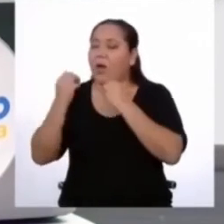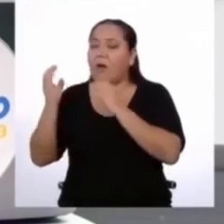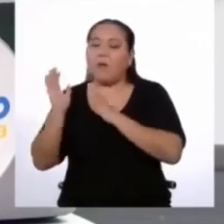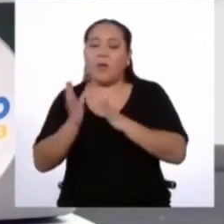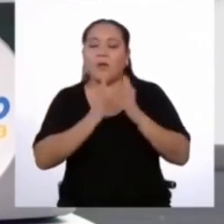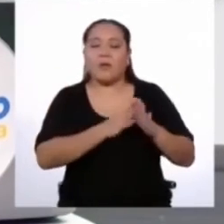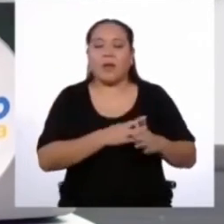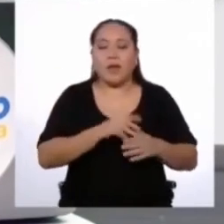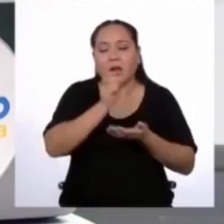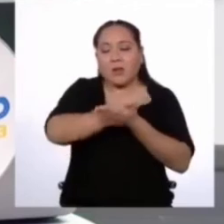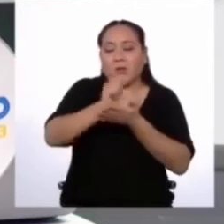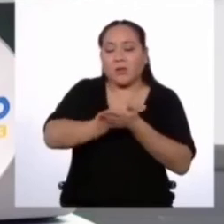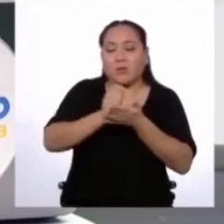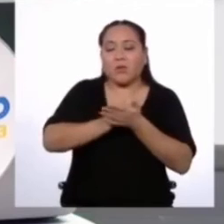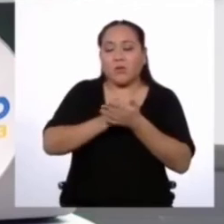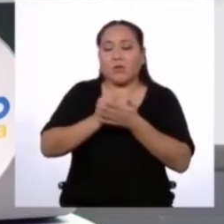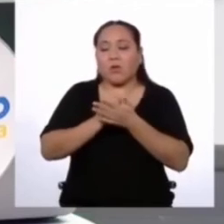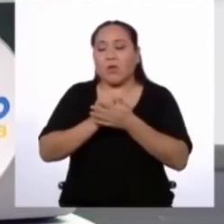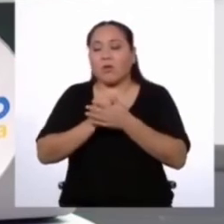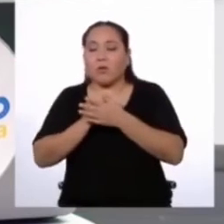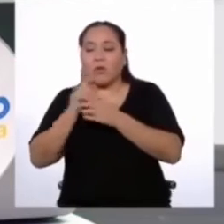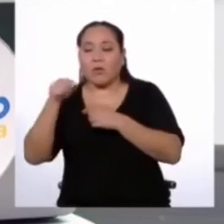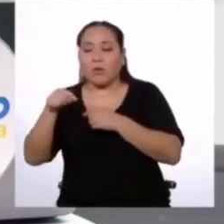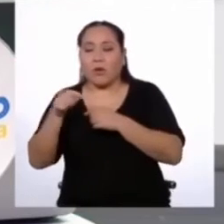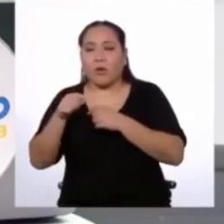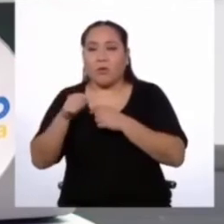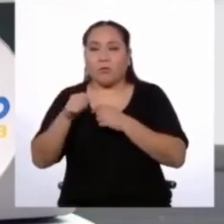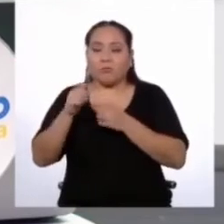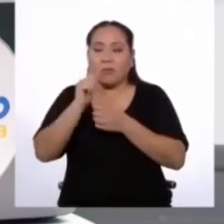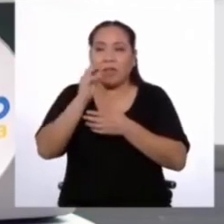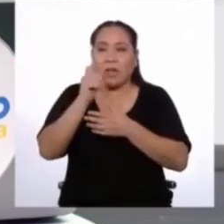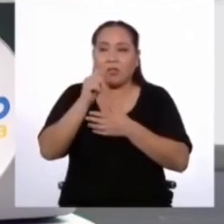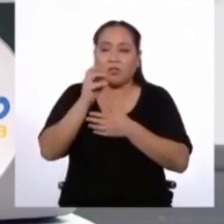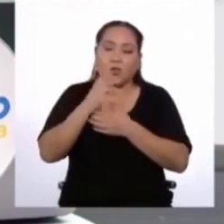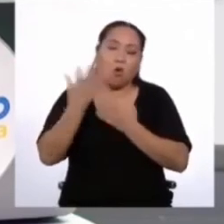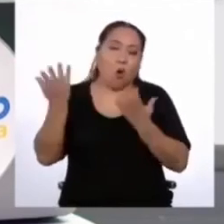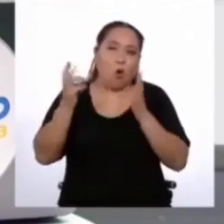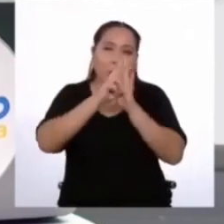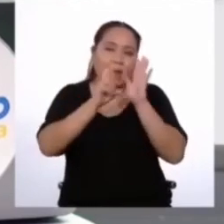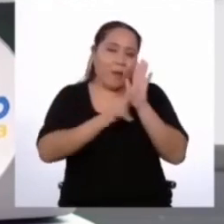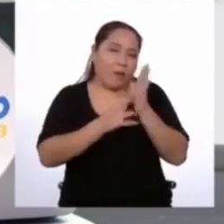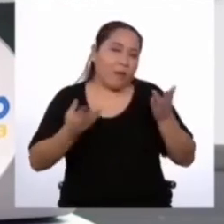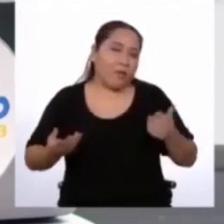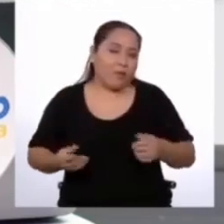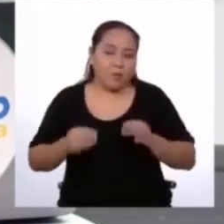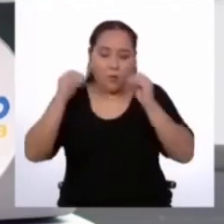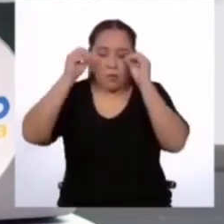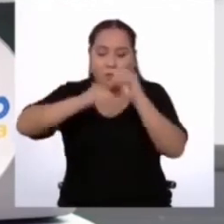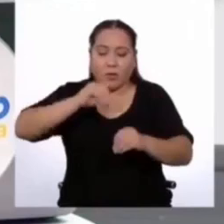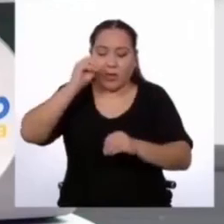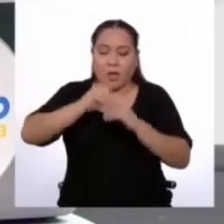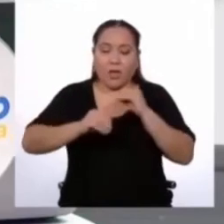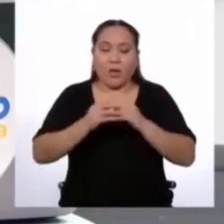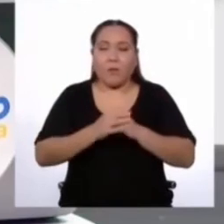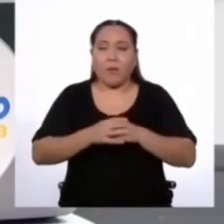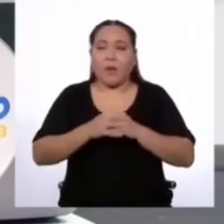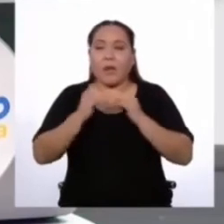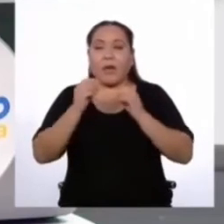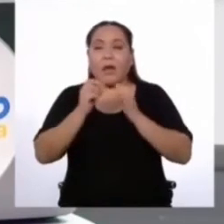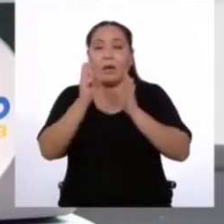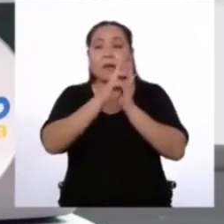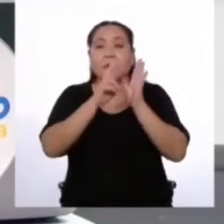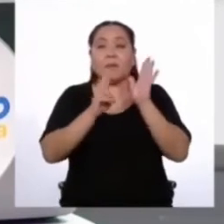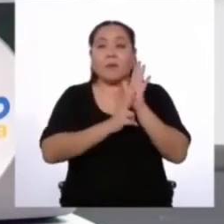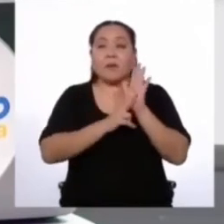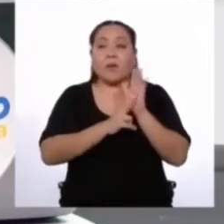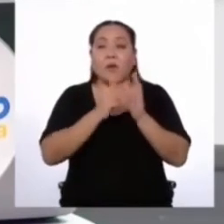la escritura de un texto o, en este caso, de un reglamento. Lo voy a aplicar para escribir el reglamento sobre el cuidado de